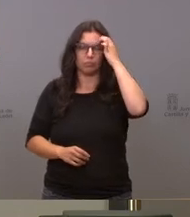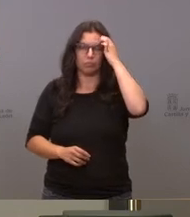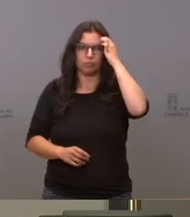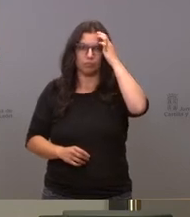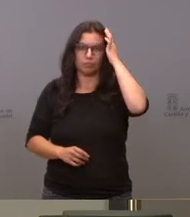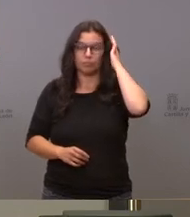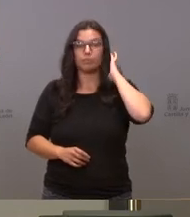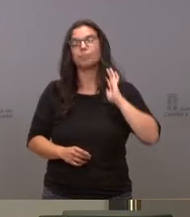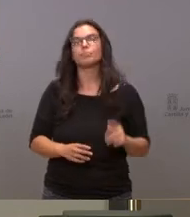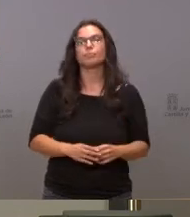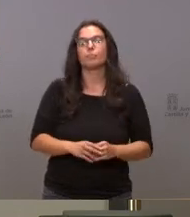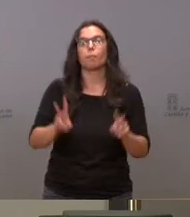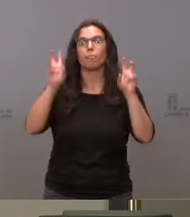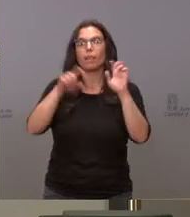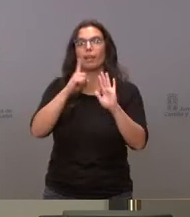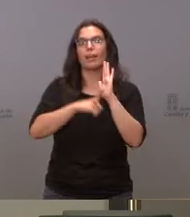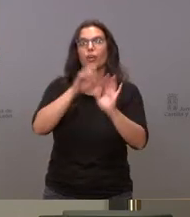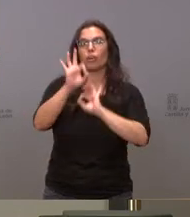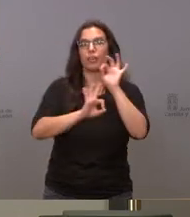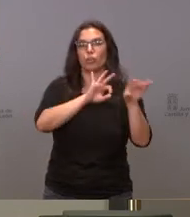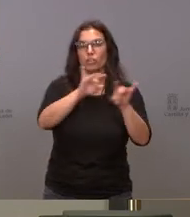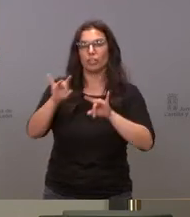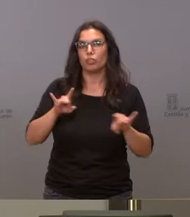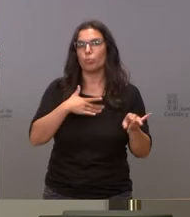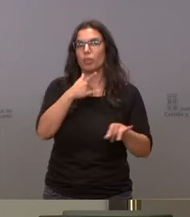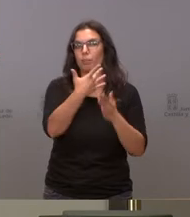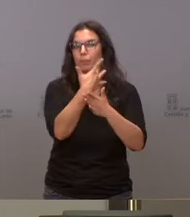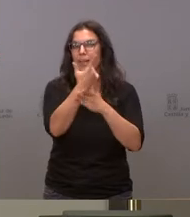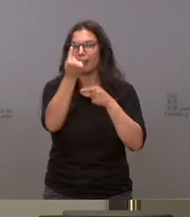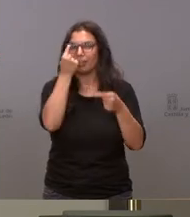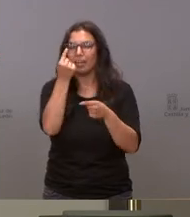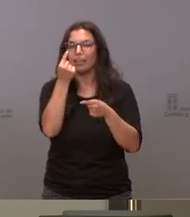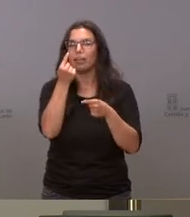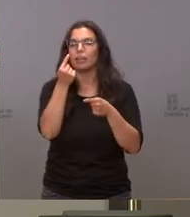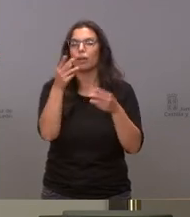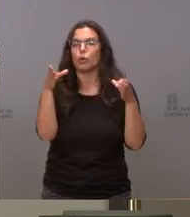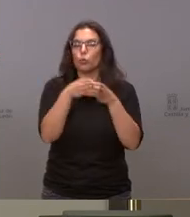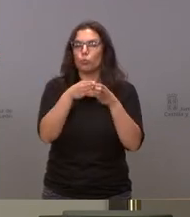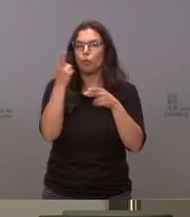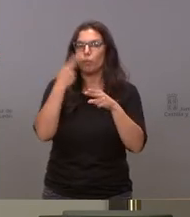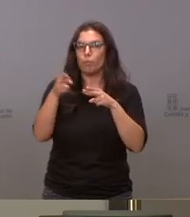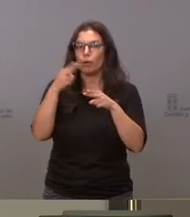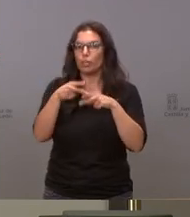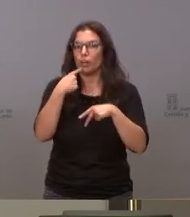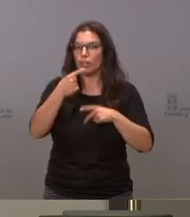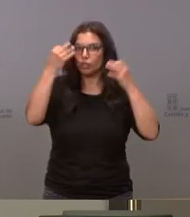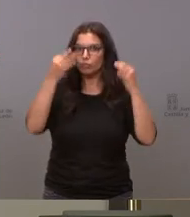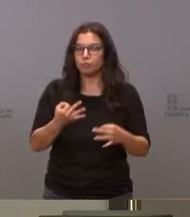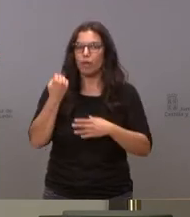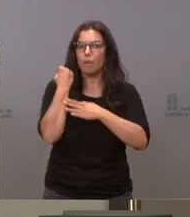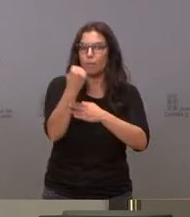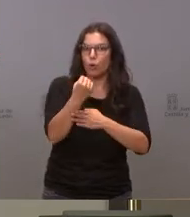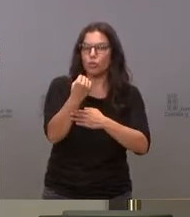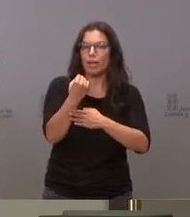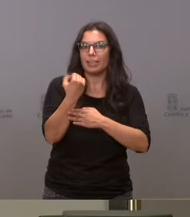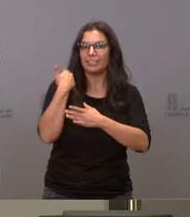sí volviendo a la ley de ordenación del territorio no sé si nos puede detallar qué grupo o partido político le ha garantizado su apoyo en